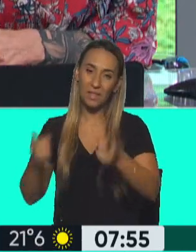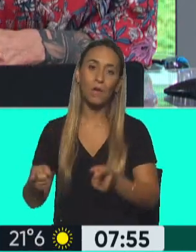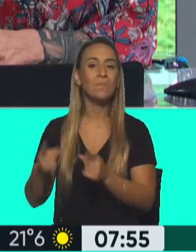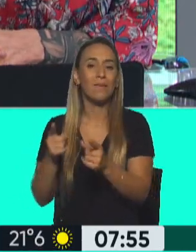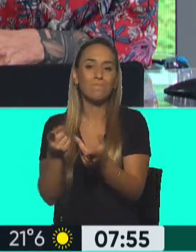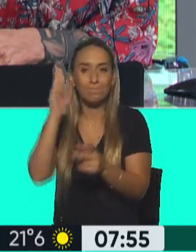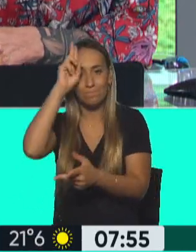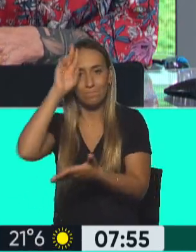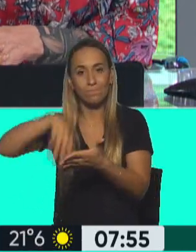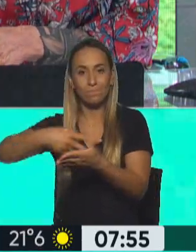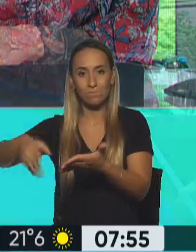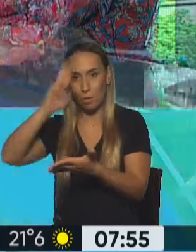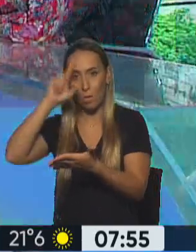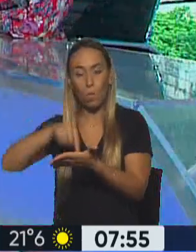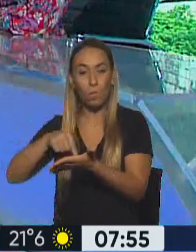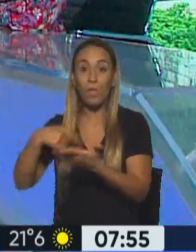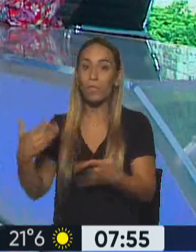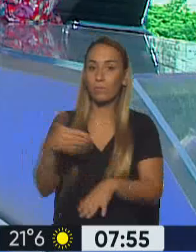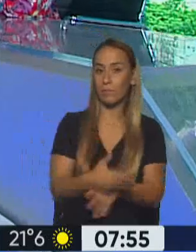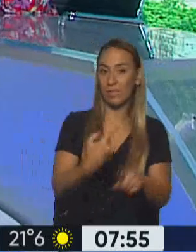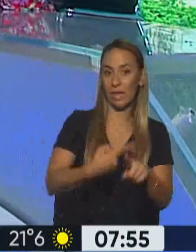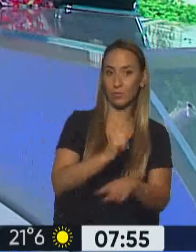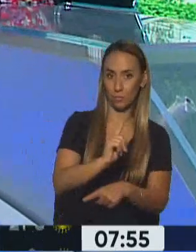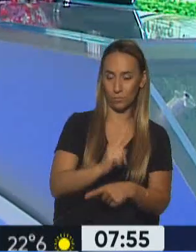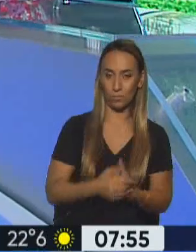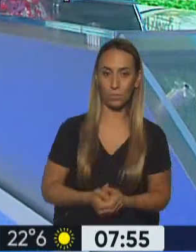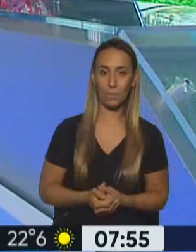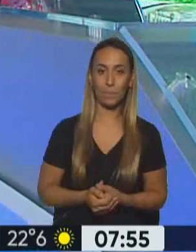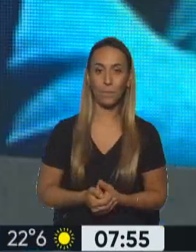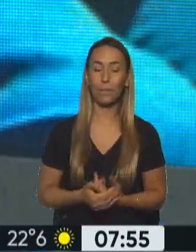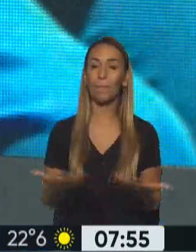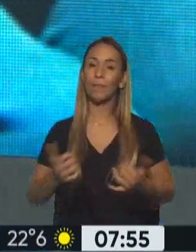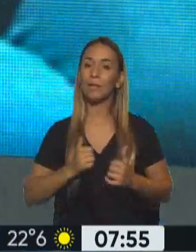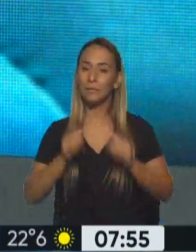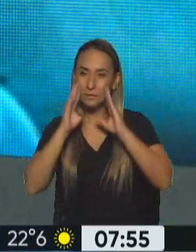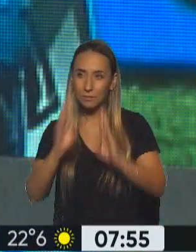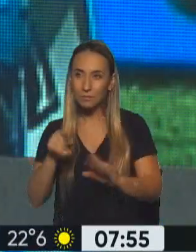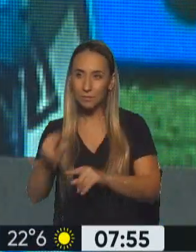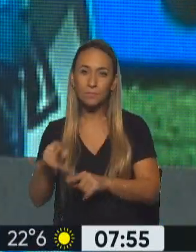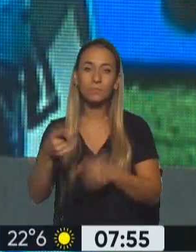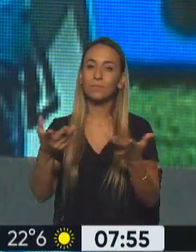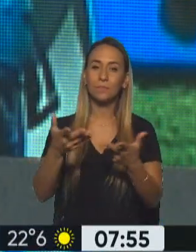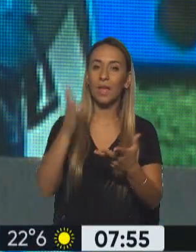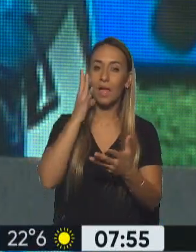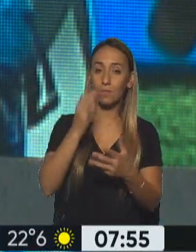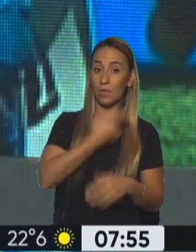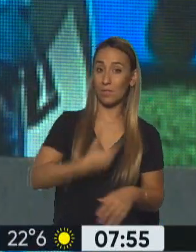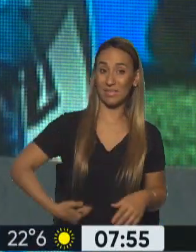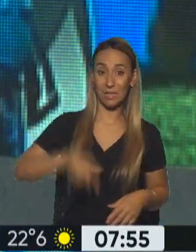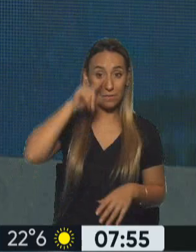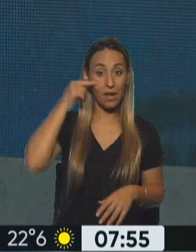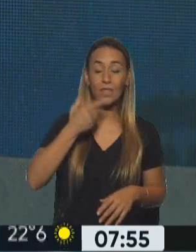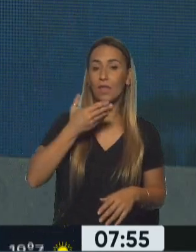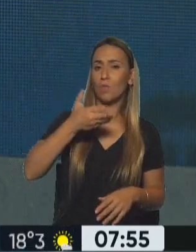de agenda no estuvo presente entonces en este acto allí en el Parque Colón. La expectativa estaba puesta en algún tipo de declaración de parte del presidente Alberto Fernández